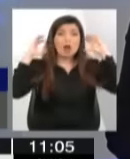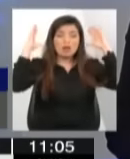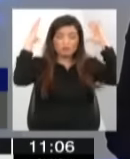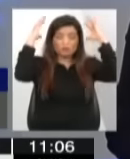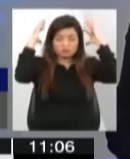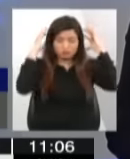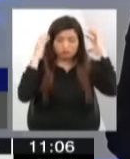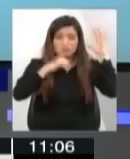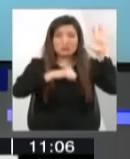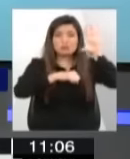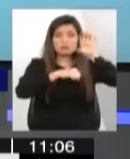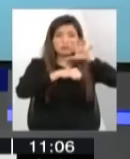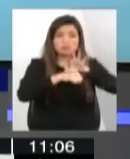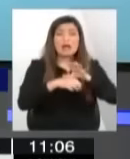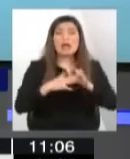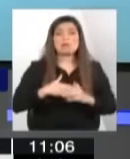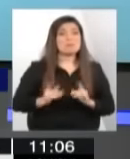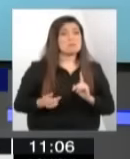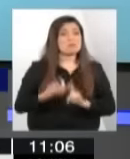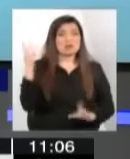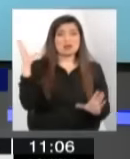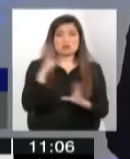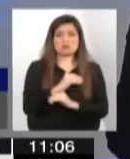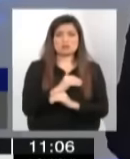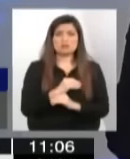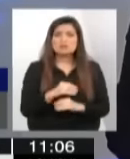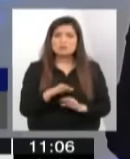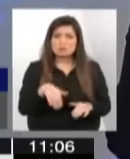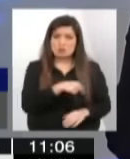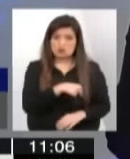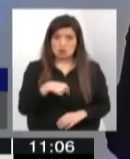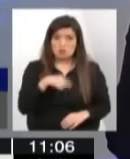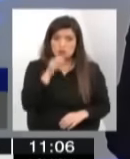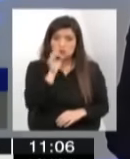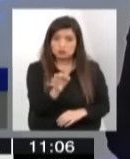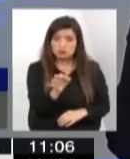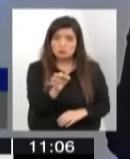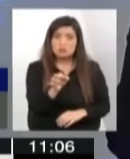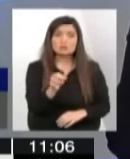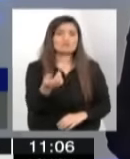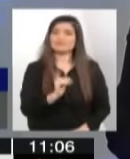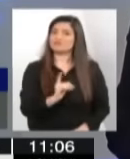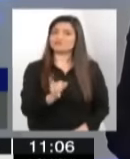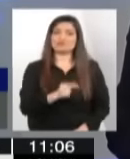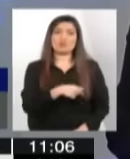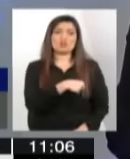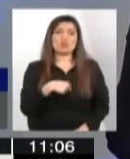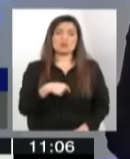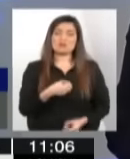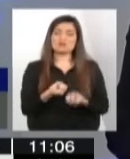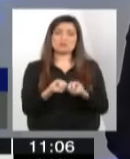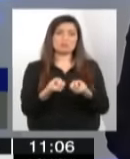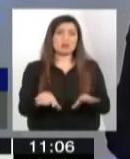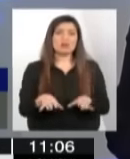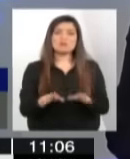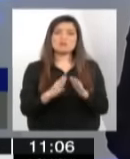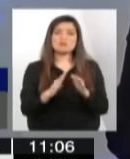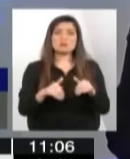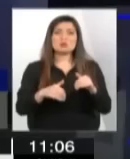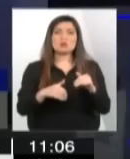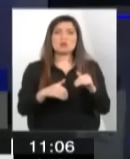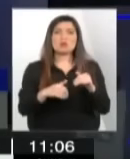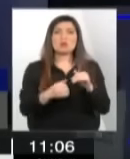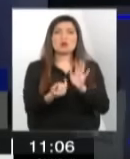Dime una cosa, ¿te trataban por el nombre? No. No, ahí tú pierdes el nombre, pierdes, yo diría que la identidad. ¿Y te llamabas?